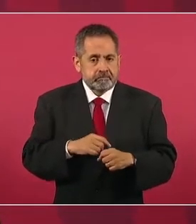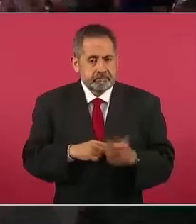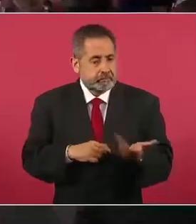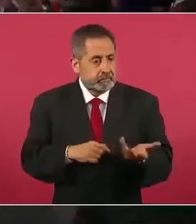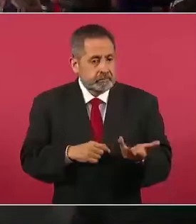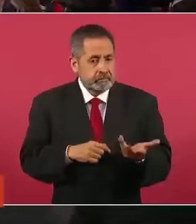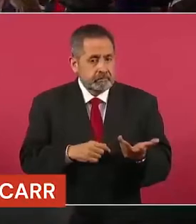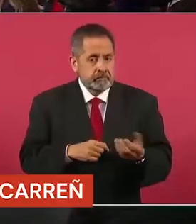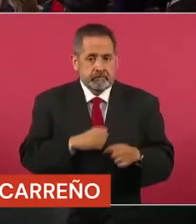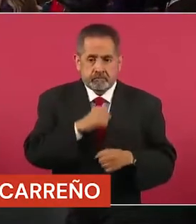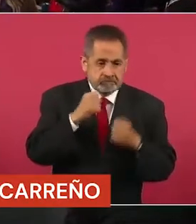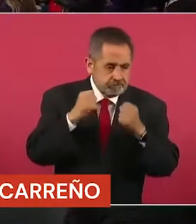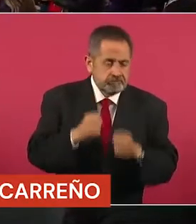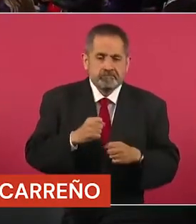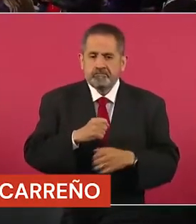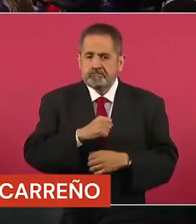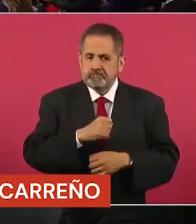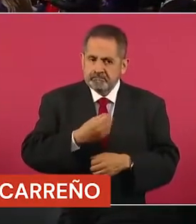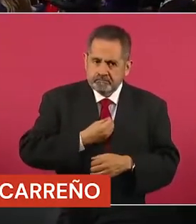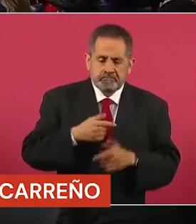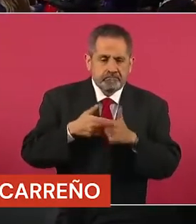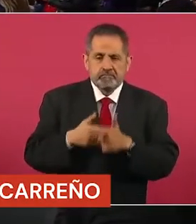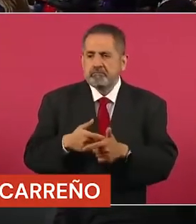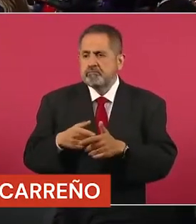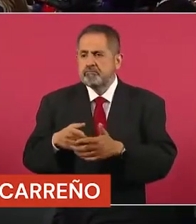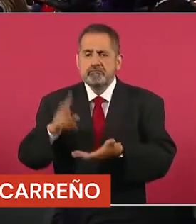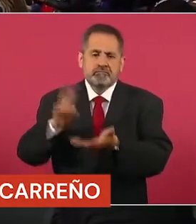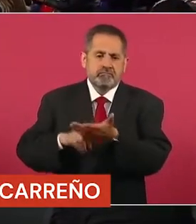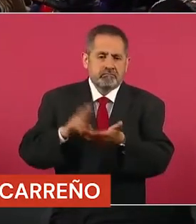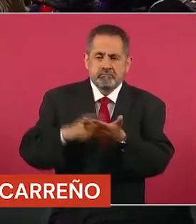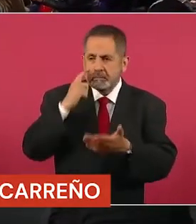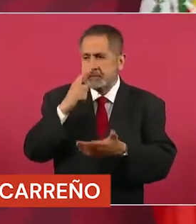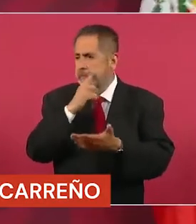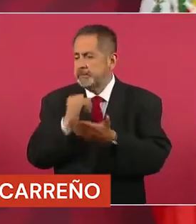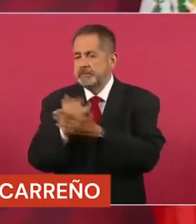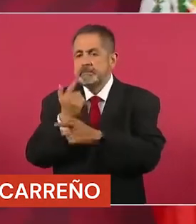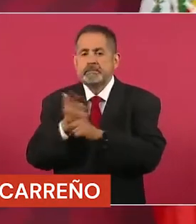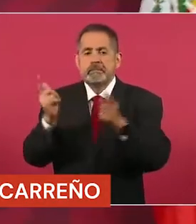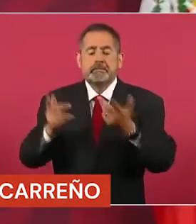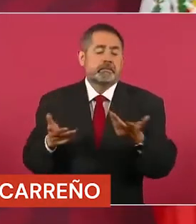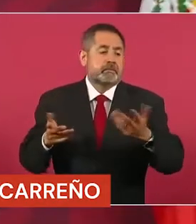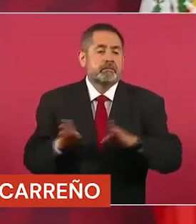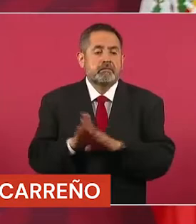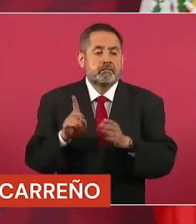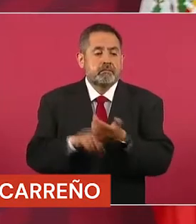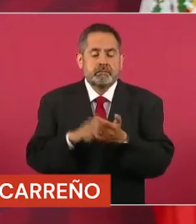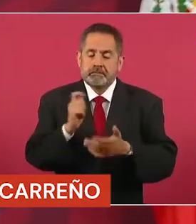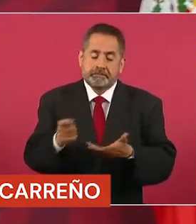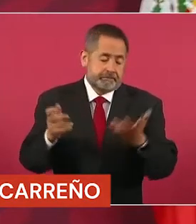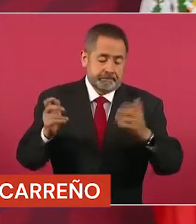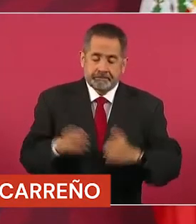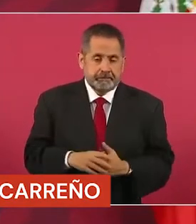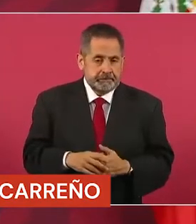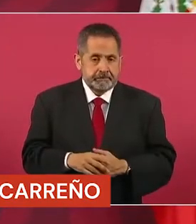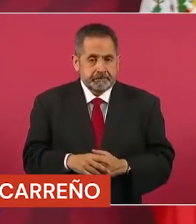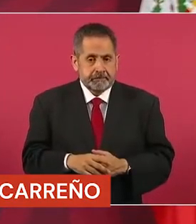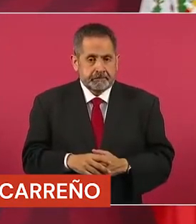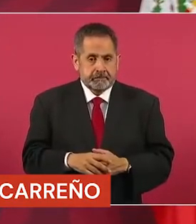garantizar libertades y hacer valer la democracia, pues no hay más que